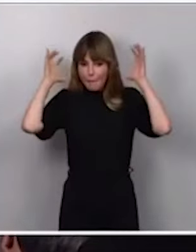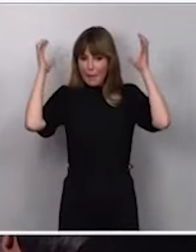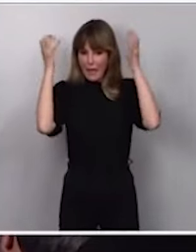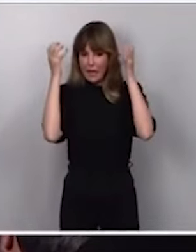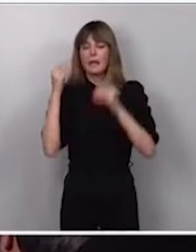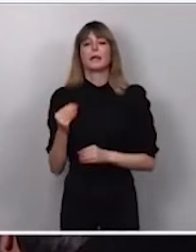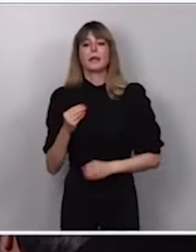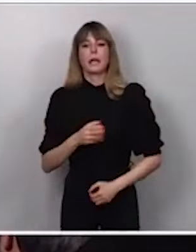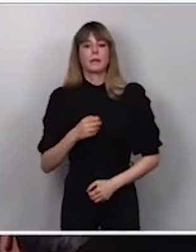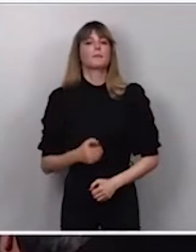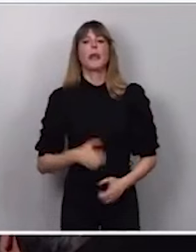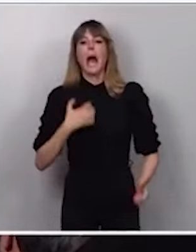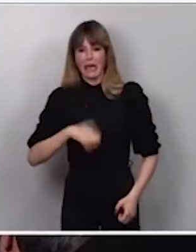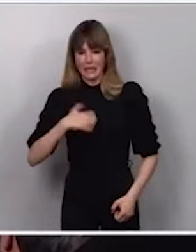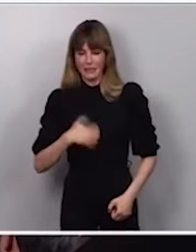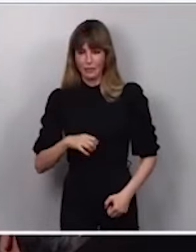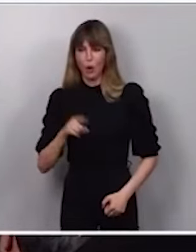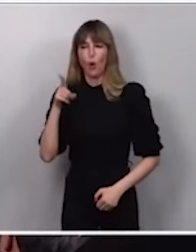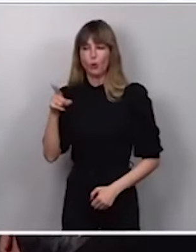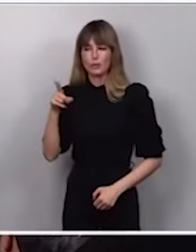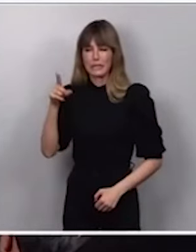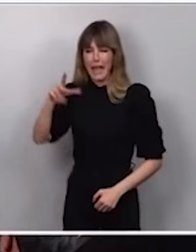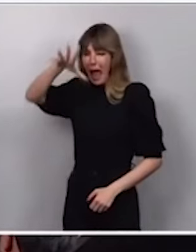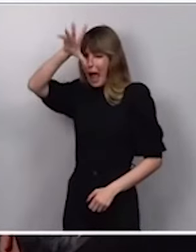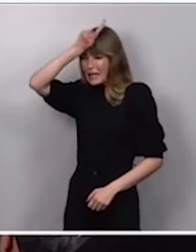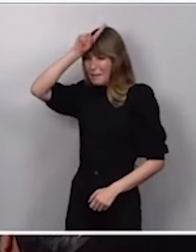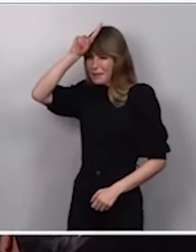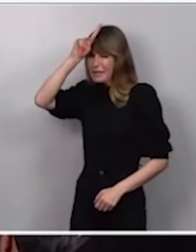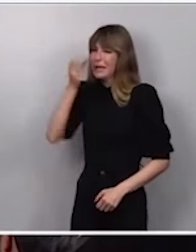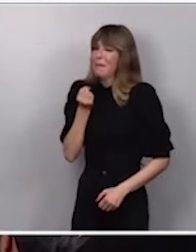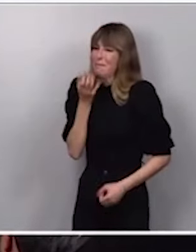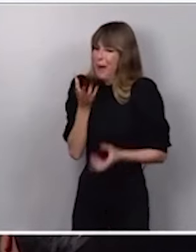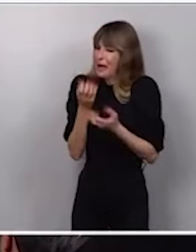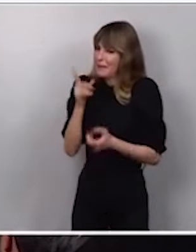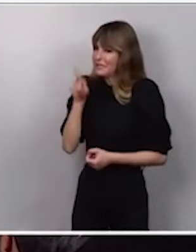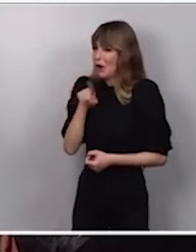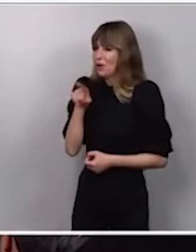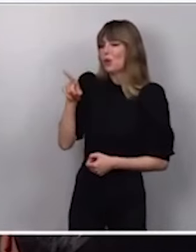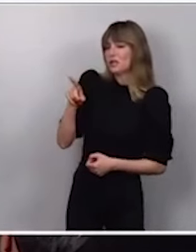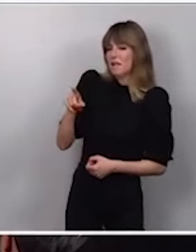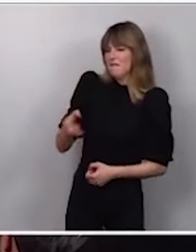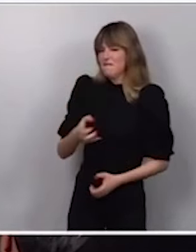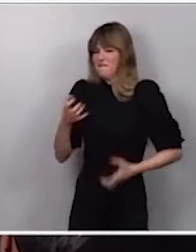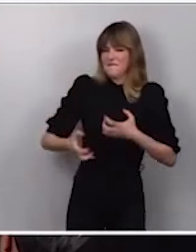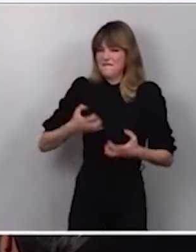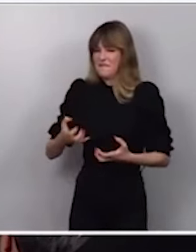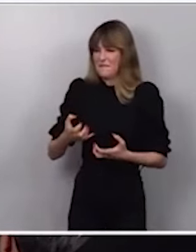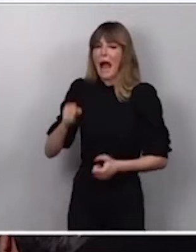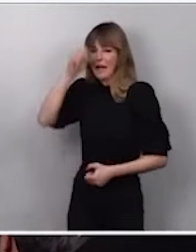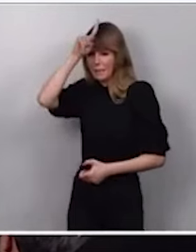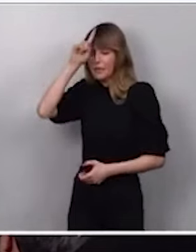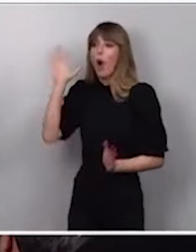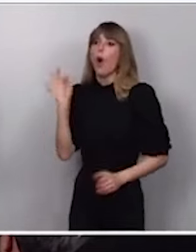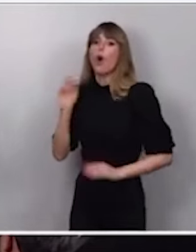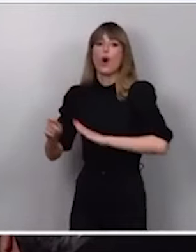saber, ministro, si usted se arrepiente de esas palabras, si esas palabras son fruto de un calentón o se ha dicho también que forman parte de una